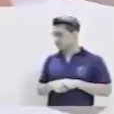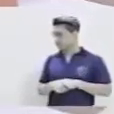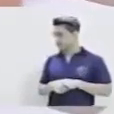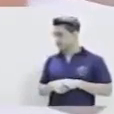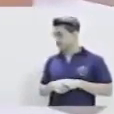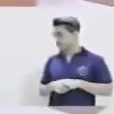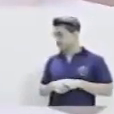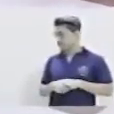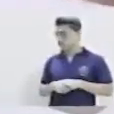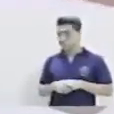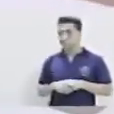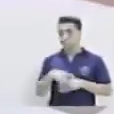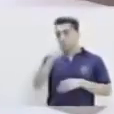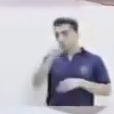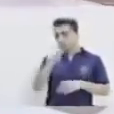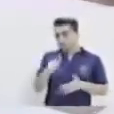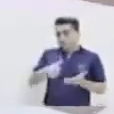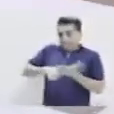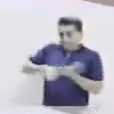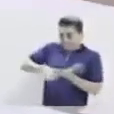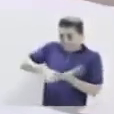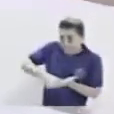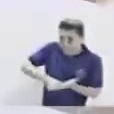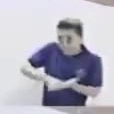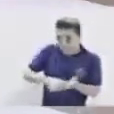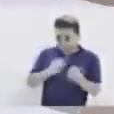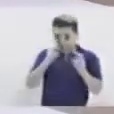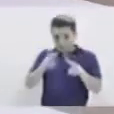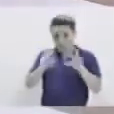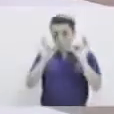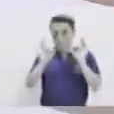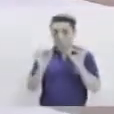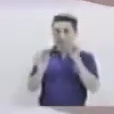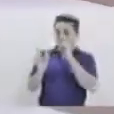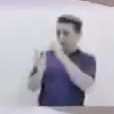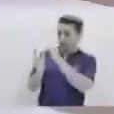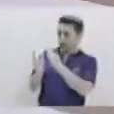Tienen que hacer bastante presión para que se mire bien, bien.